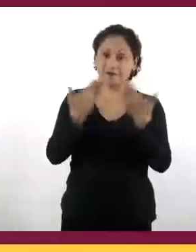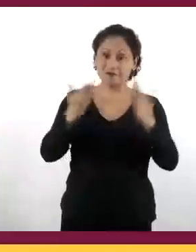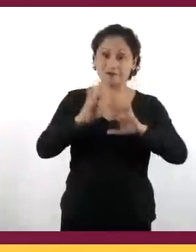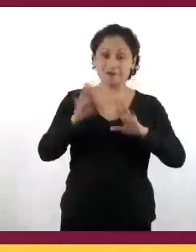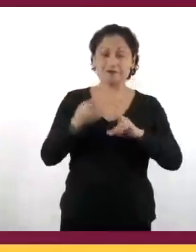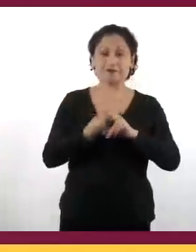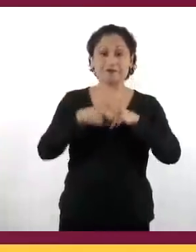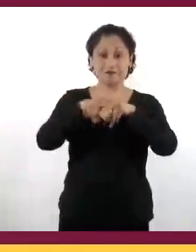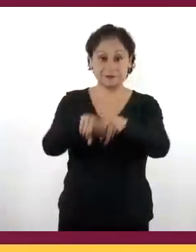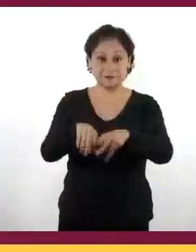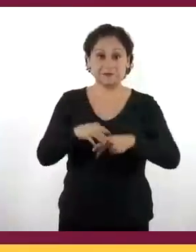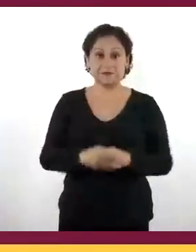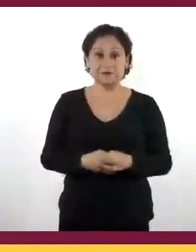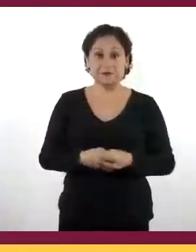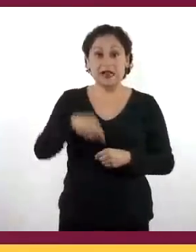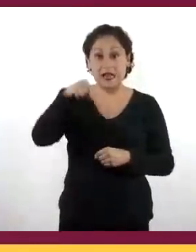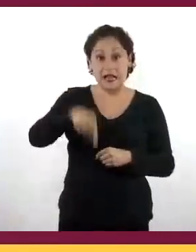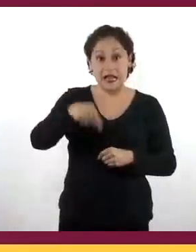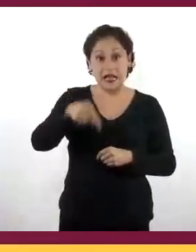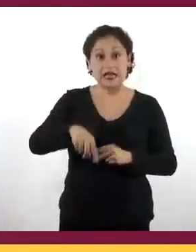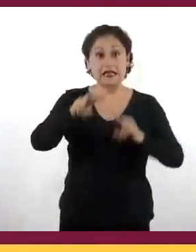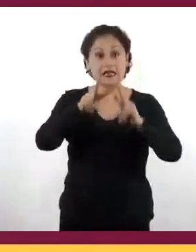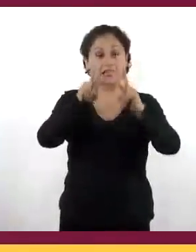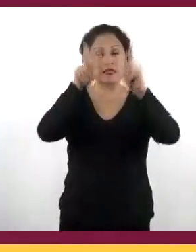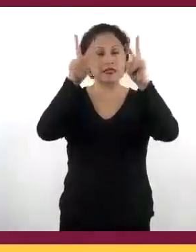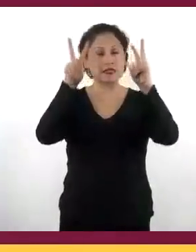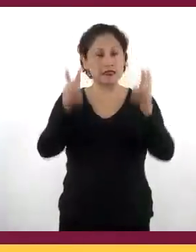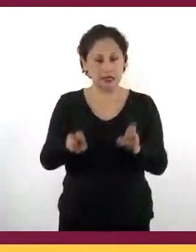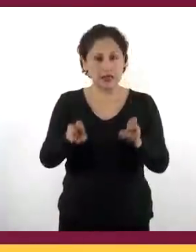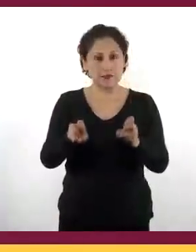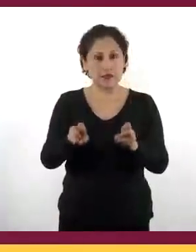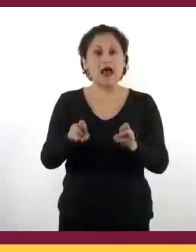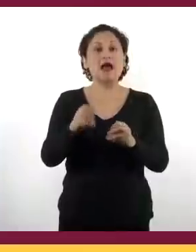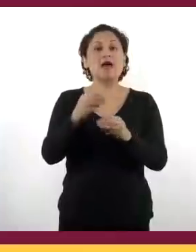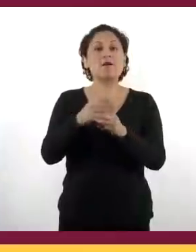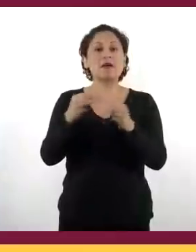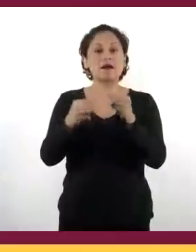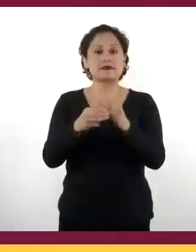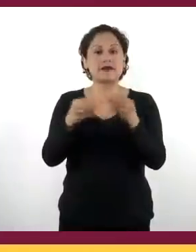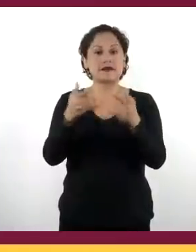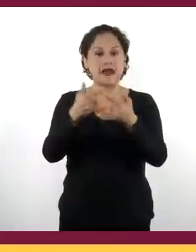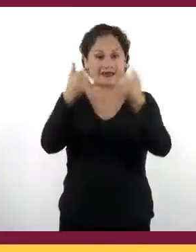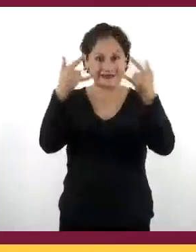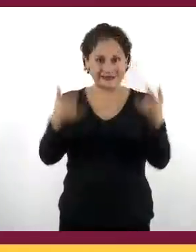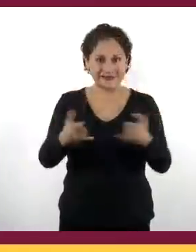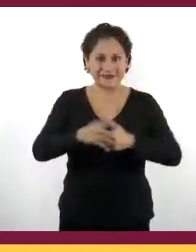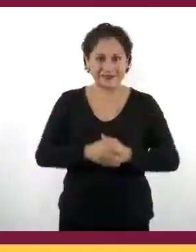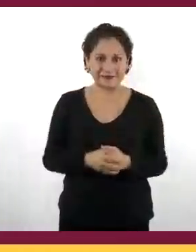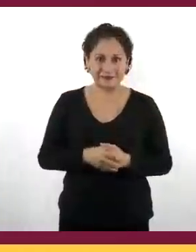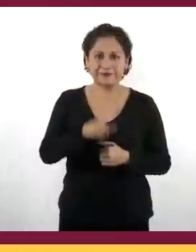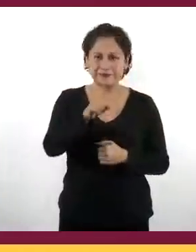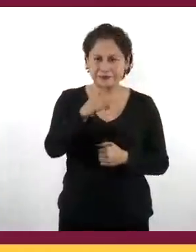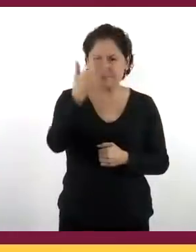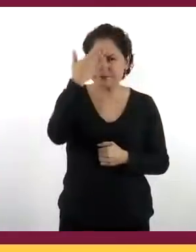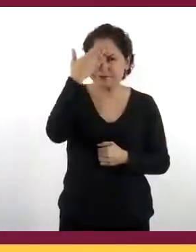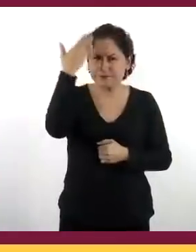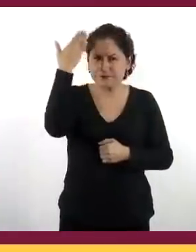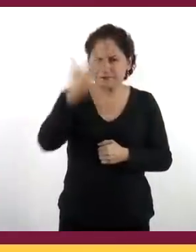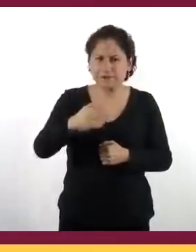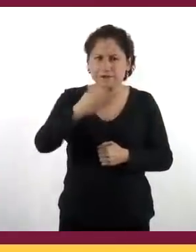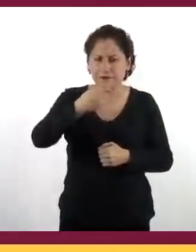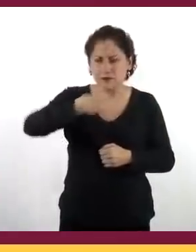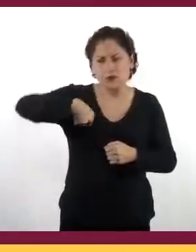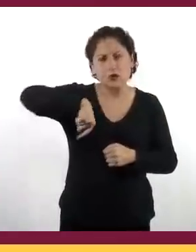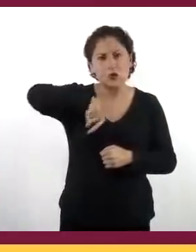materia. En esta sesión abordarán un tema de la asignatura de historia. Seguramente alguna vez han escuchado que somos